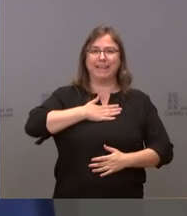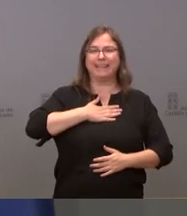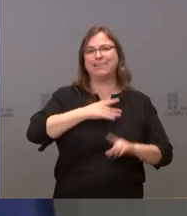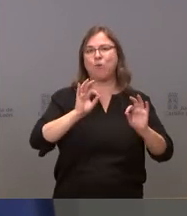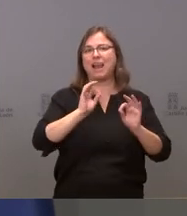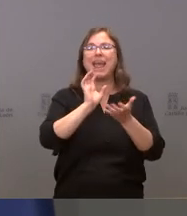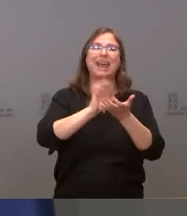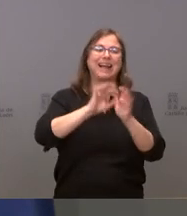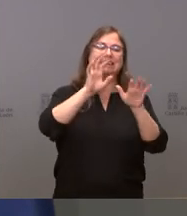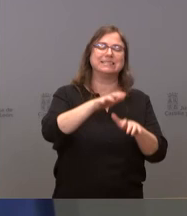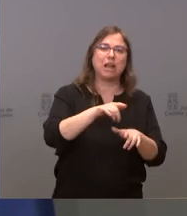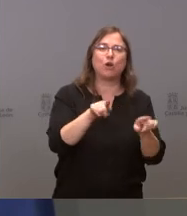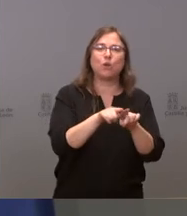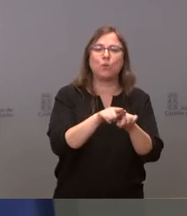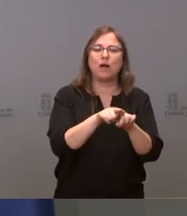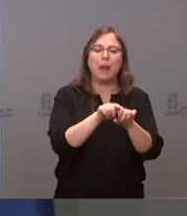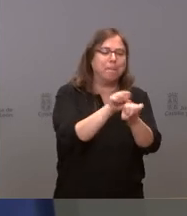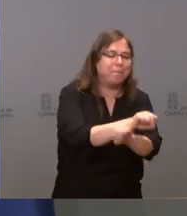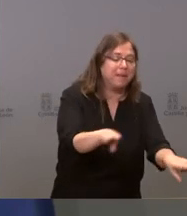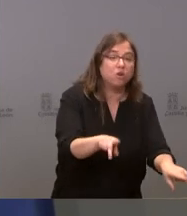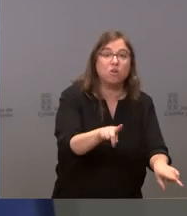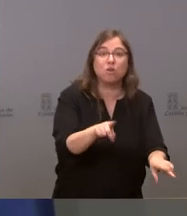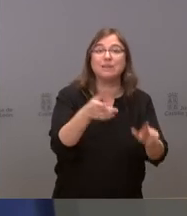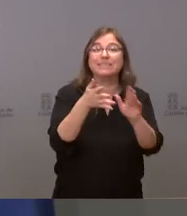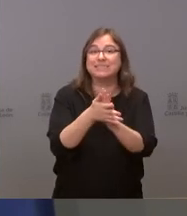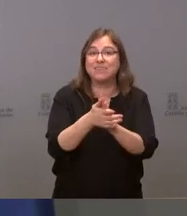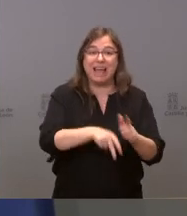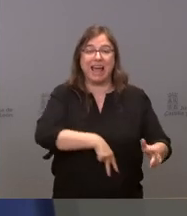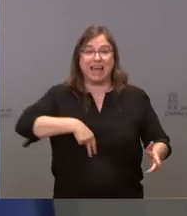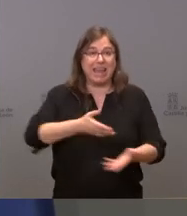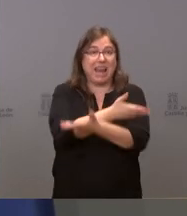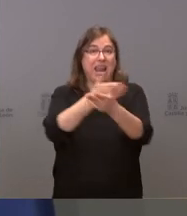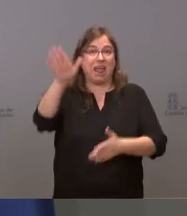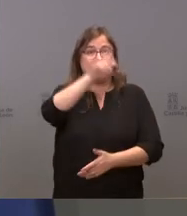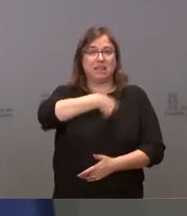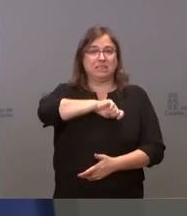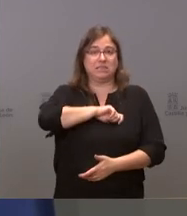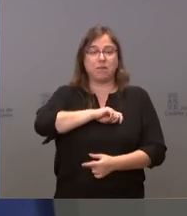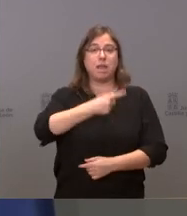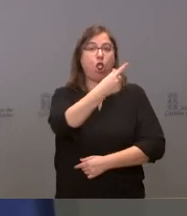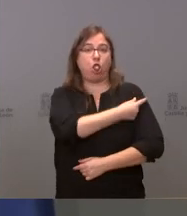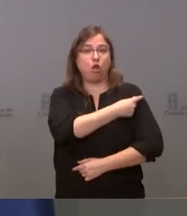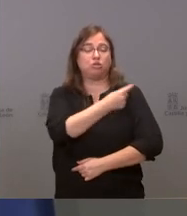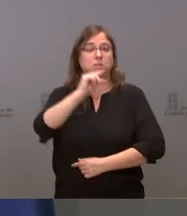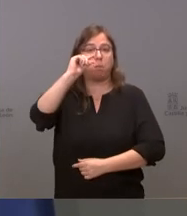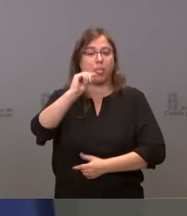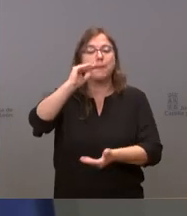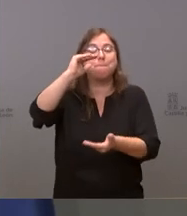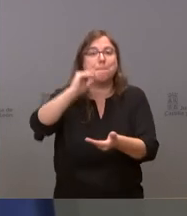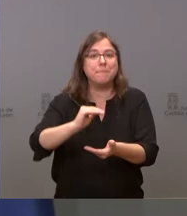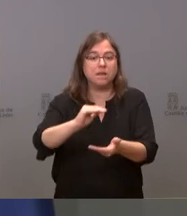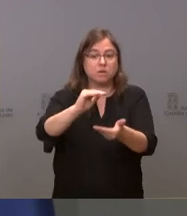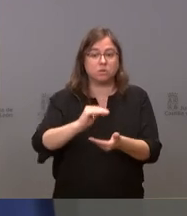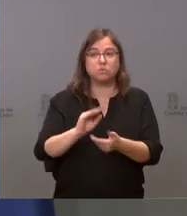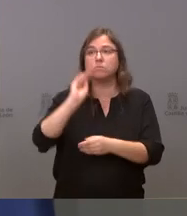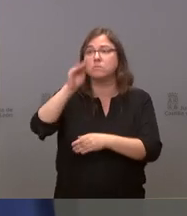peor. Es que hay menos suministro. Y lo que le pedimos al gobierno es que trabaje para mejorar el